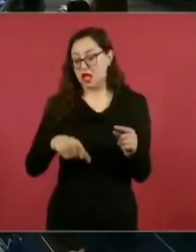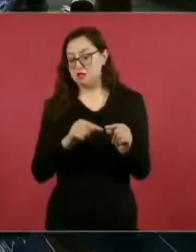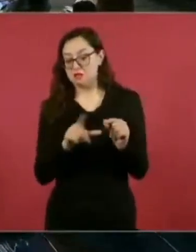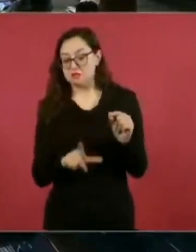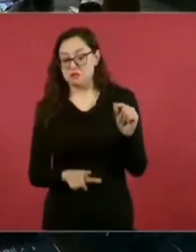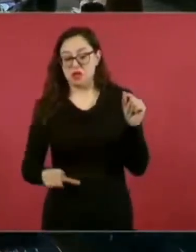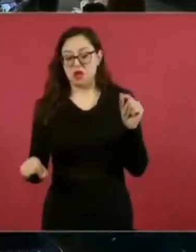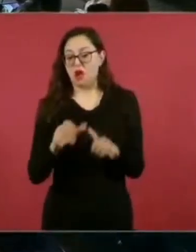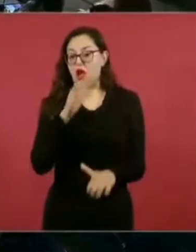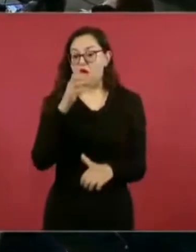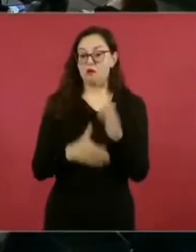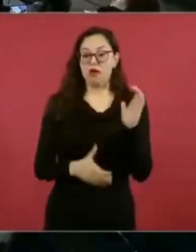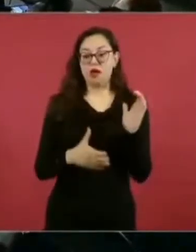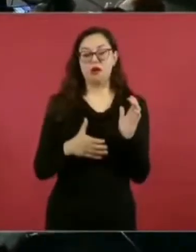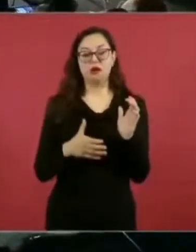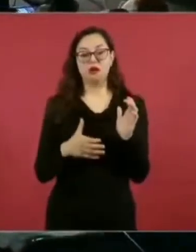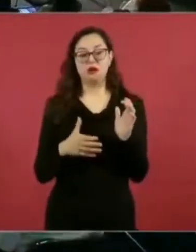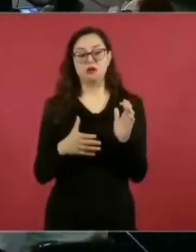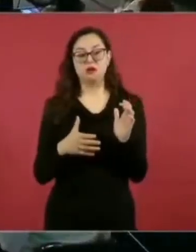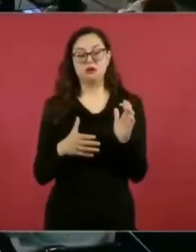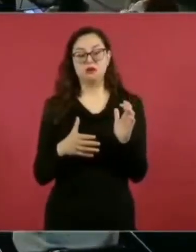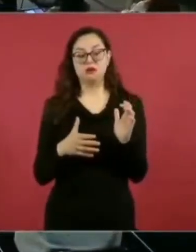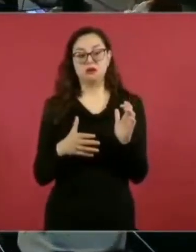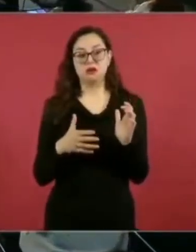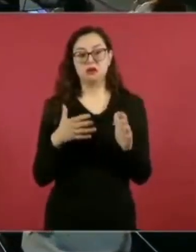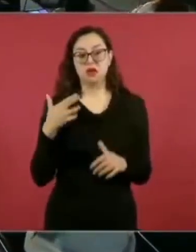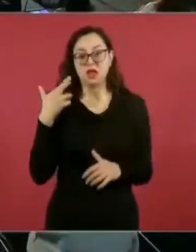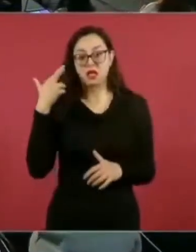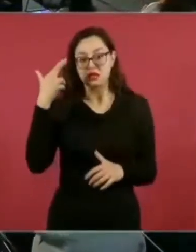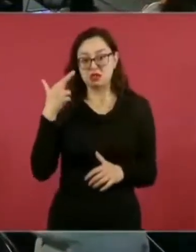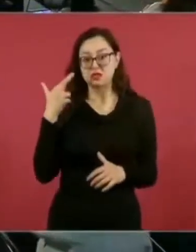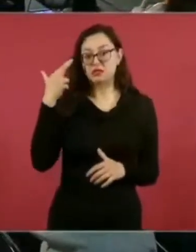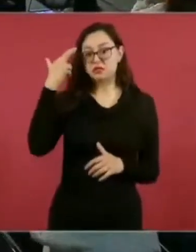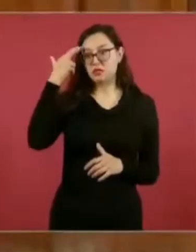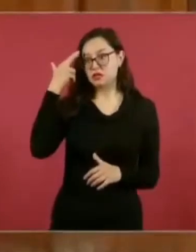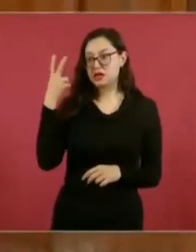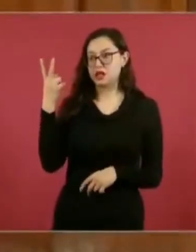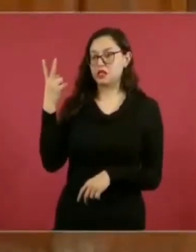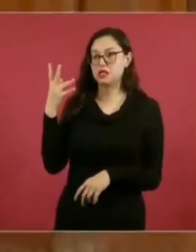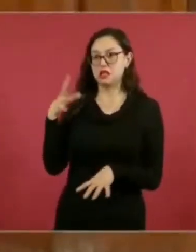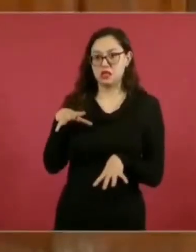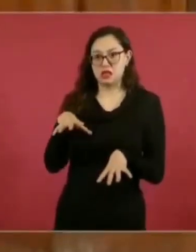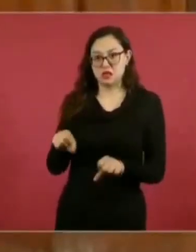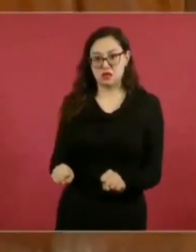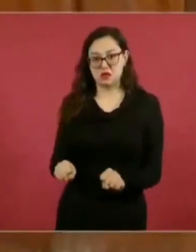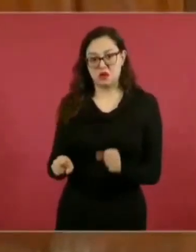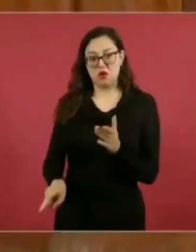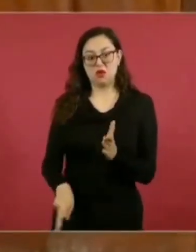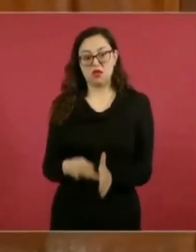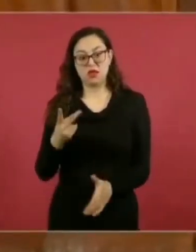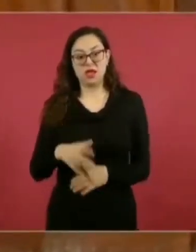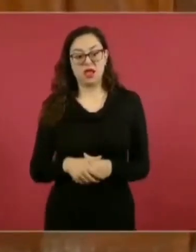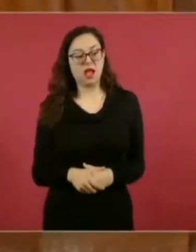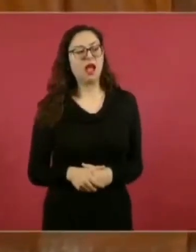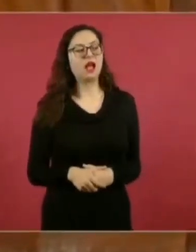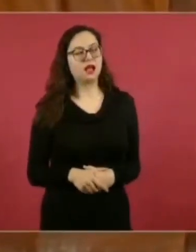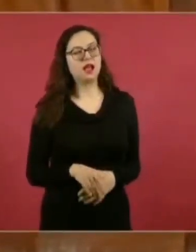monarquía? Entonces, yo creo que por eso la presidenta, nuestra presidenta,